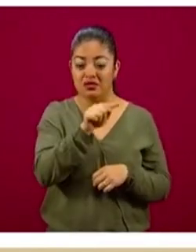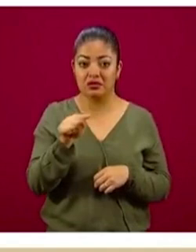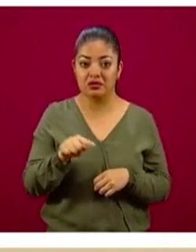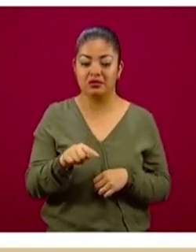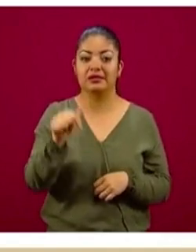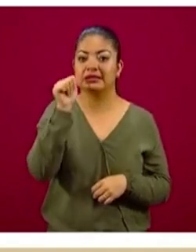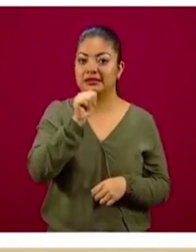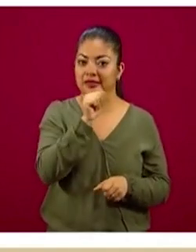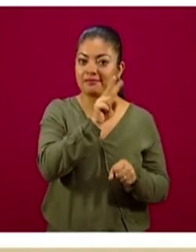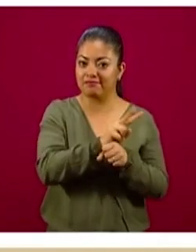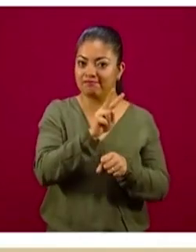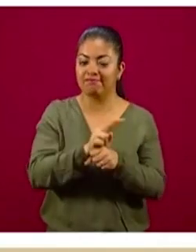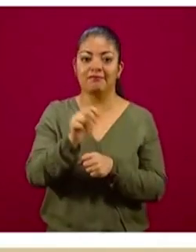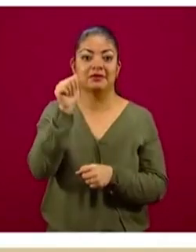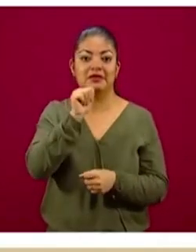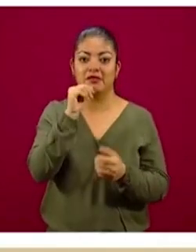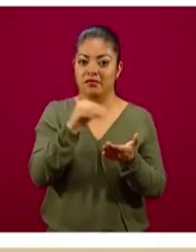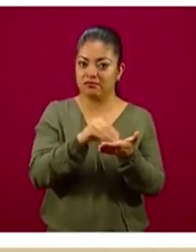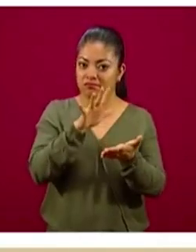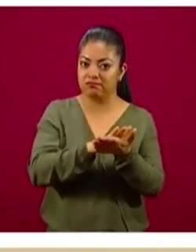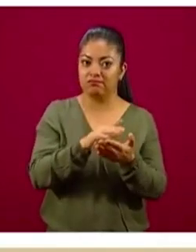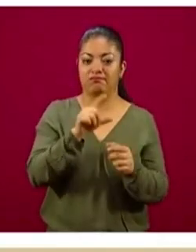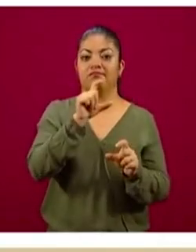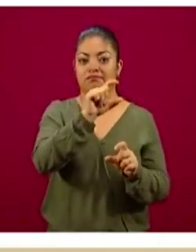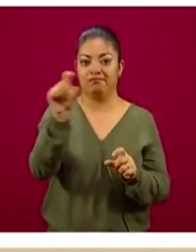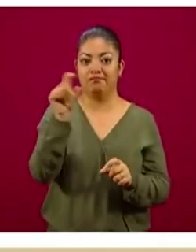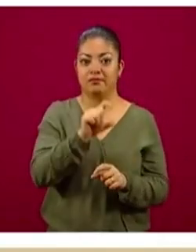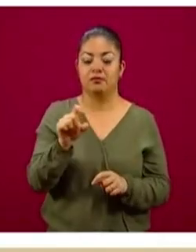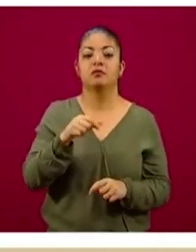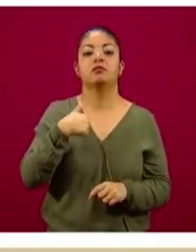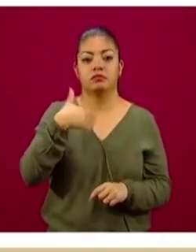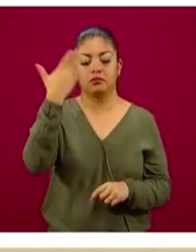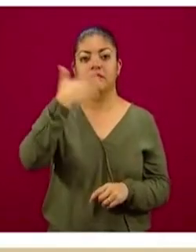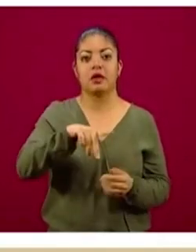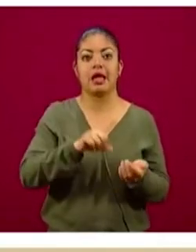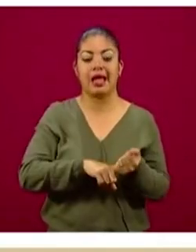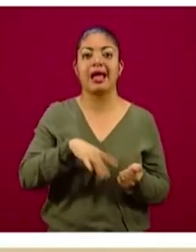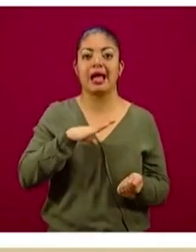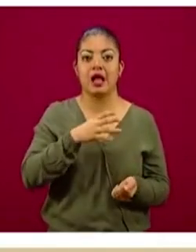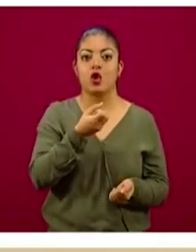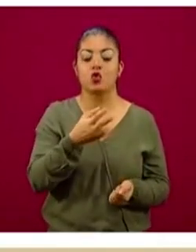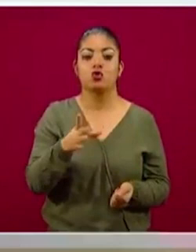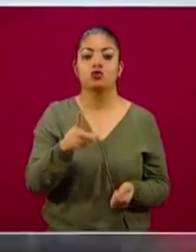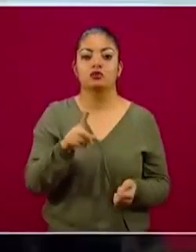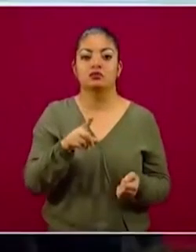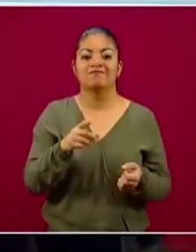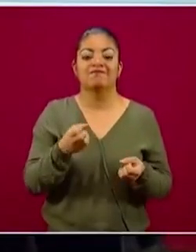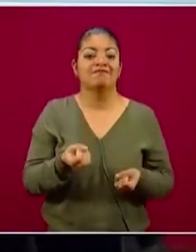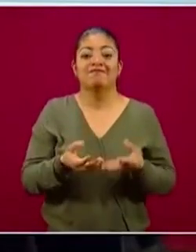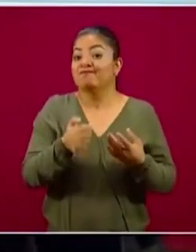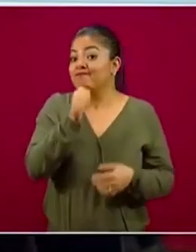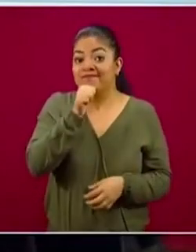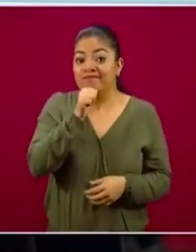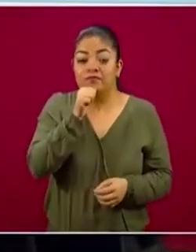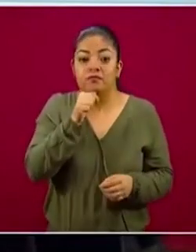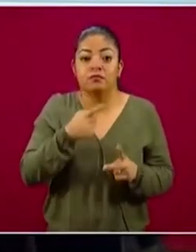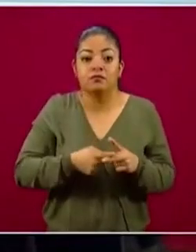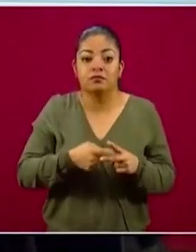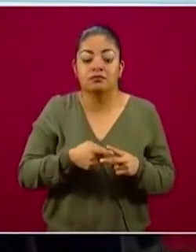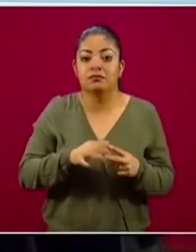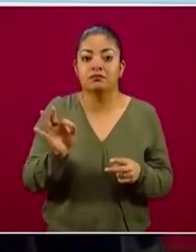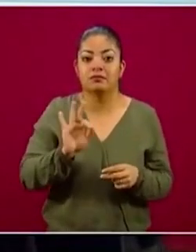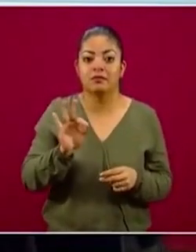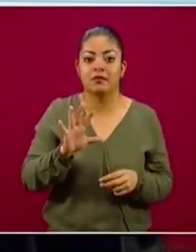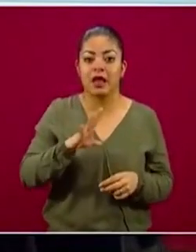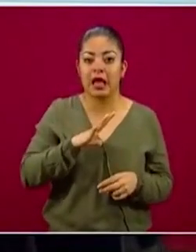parte observable, la parte registrada directamente, pero sabemos que existe una cantidad por determinarse en algún momento de